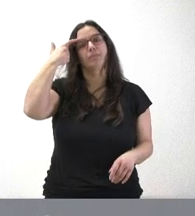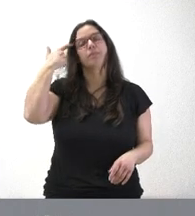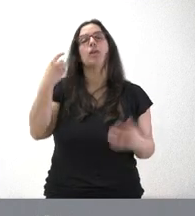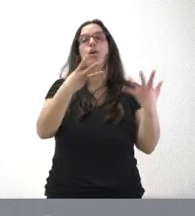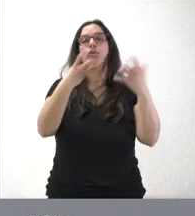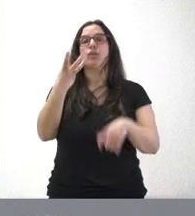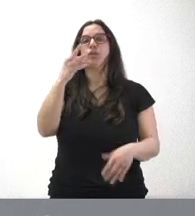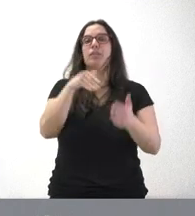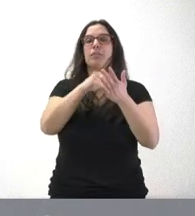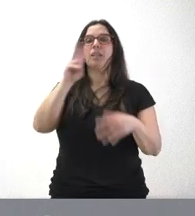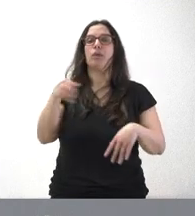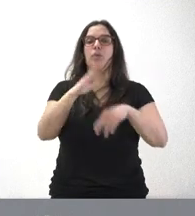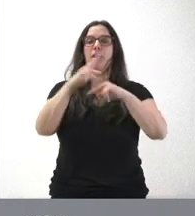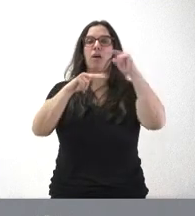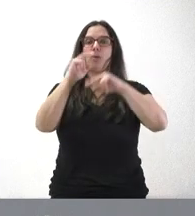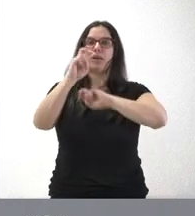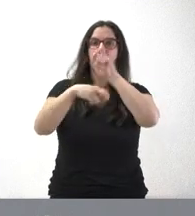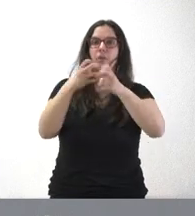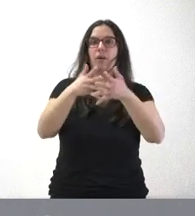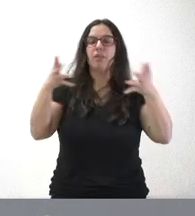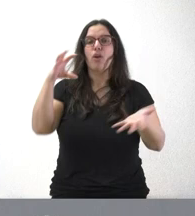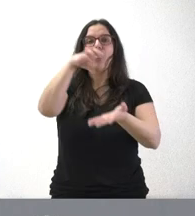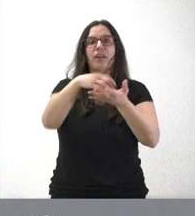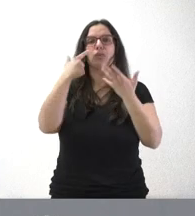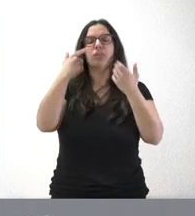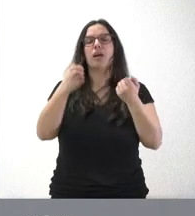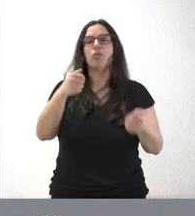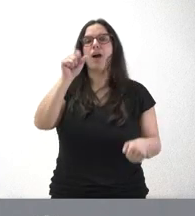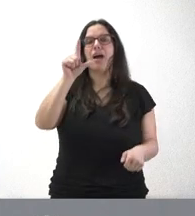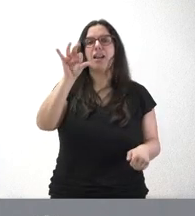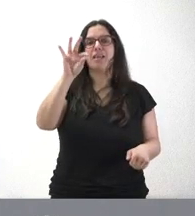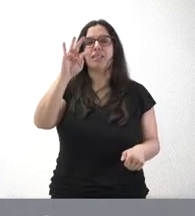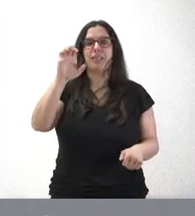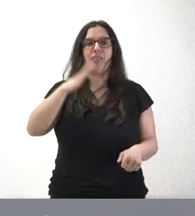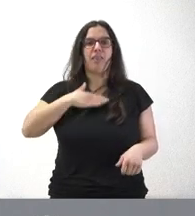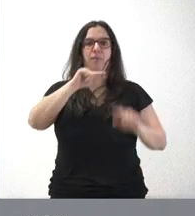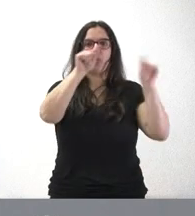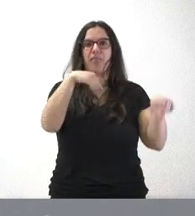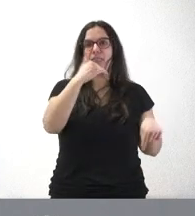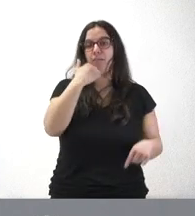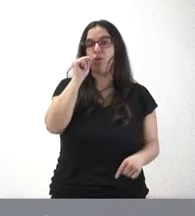830.000 euros para las obras de reforma y ampliación del centro de salud de Aliste, en Zamora. Este centro de salud de